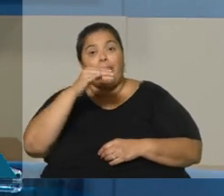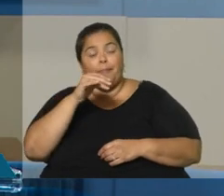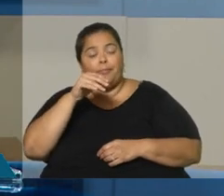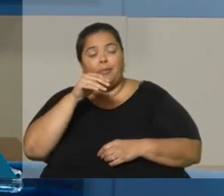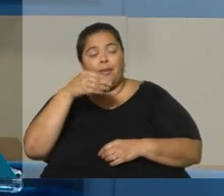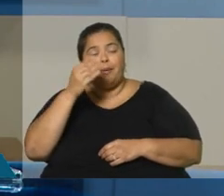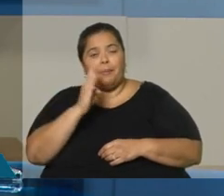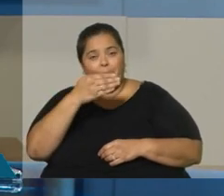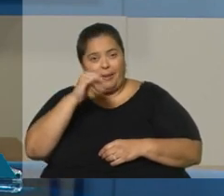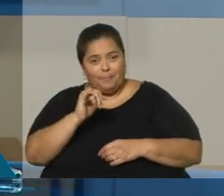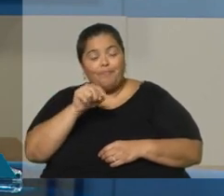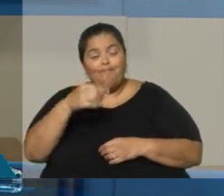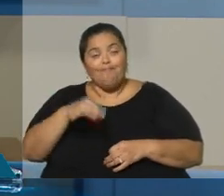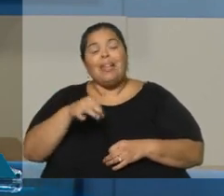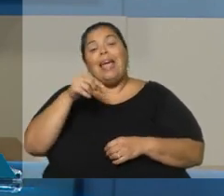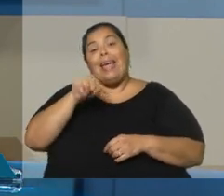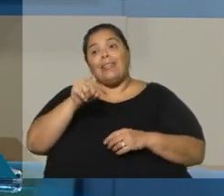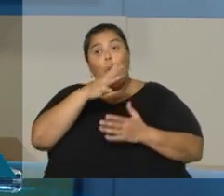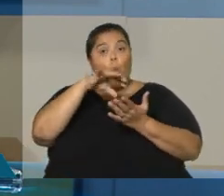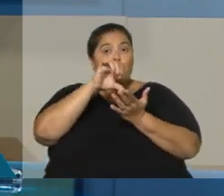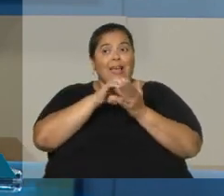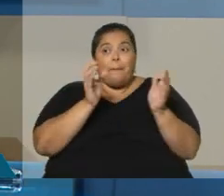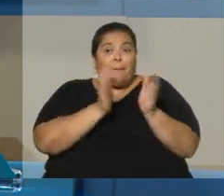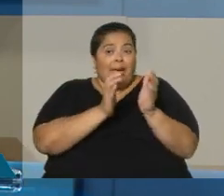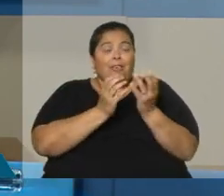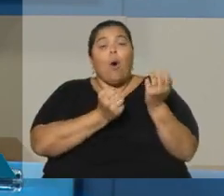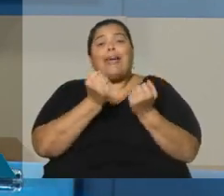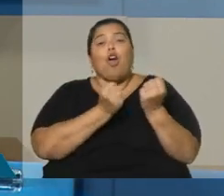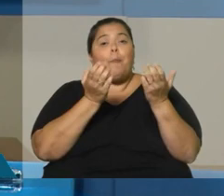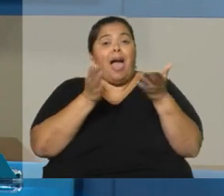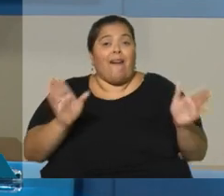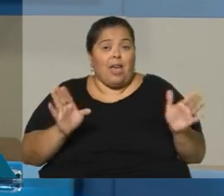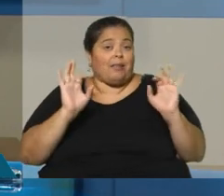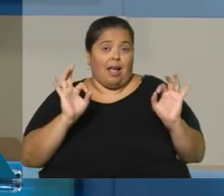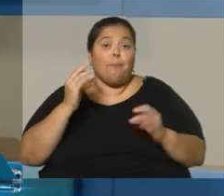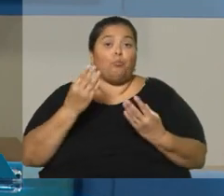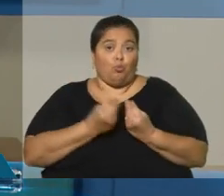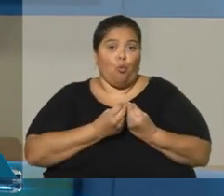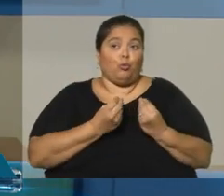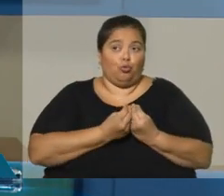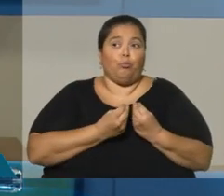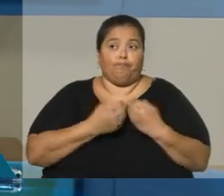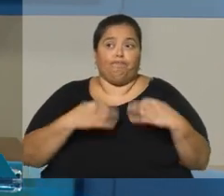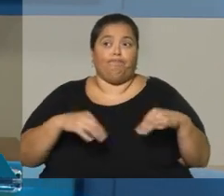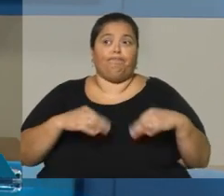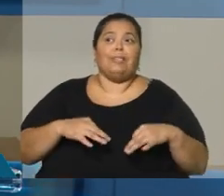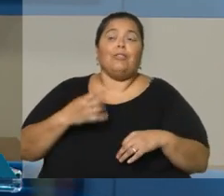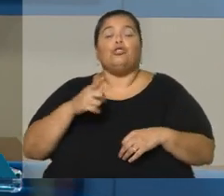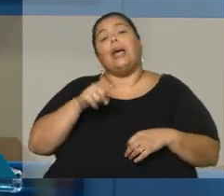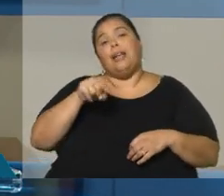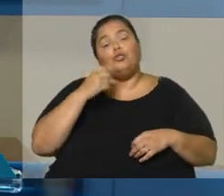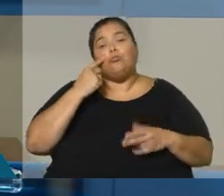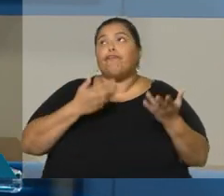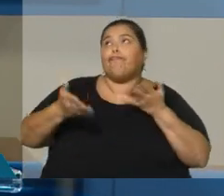21. Es mucho. Un país pequeño, con una economía abierta, que depende mucho de ese ida y vuelta con el mundo.